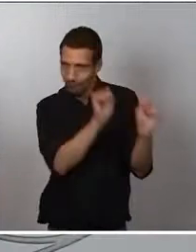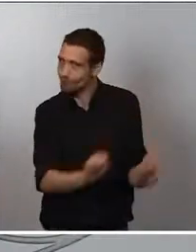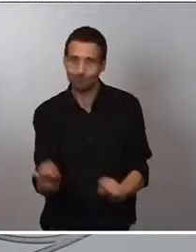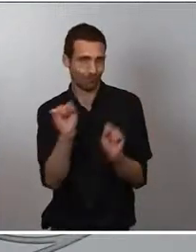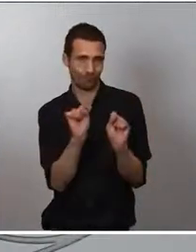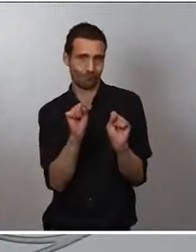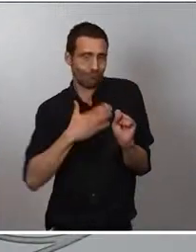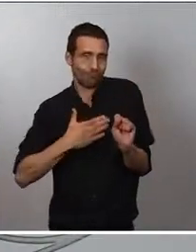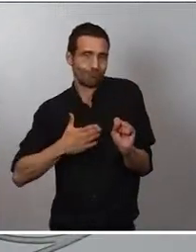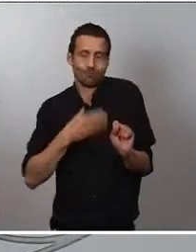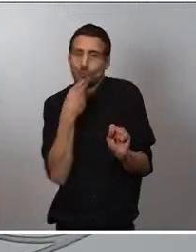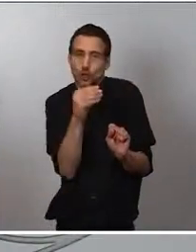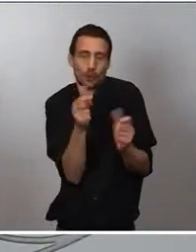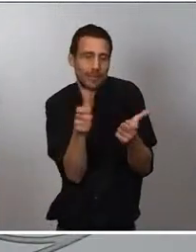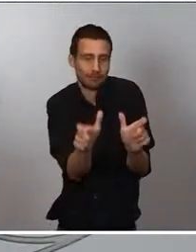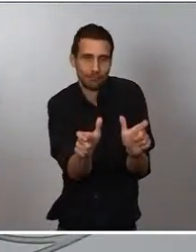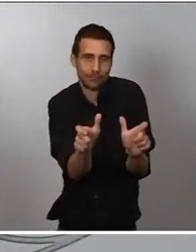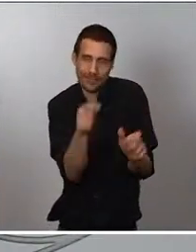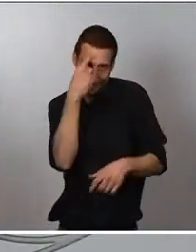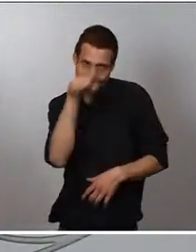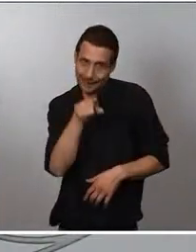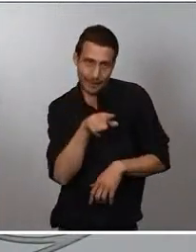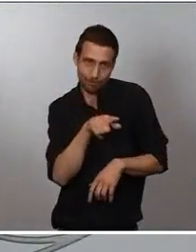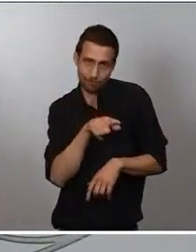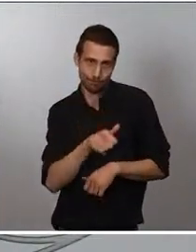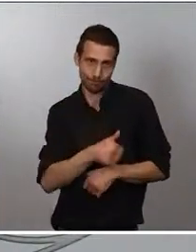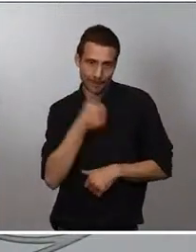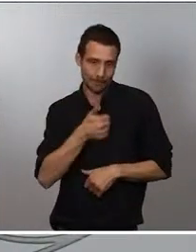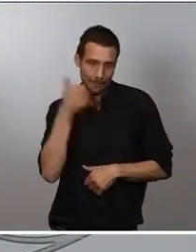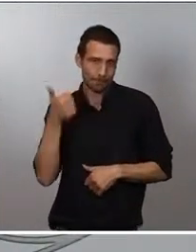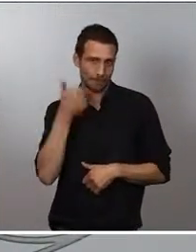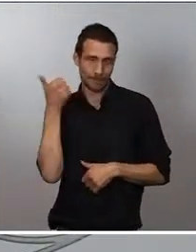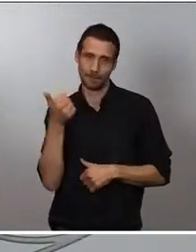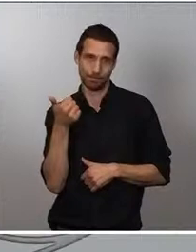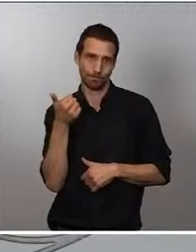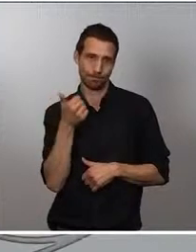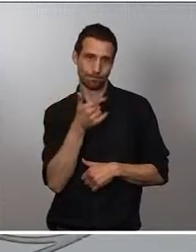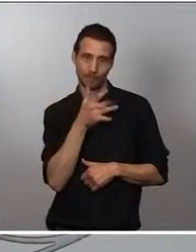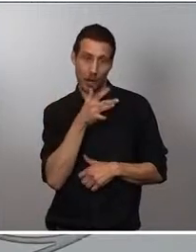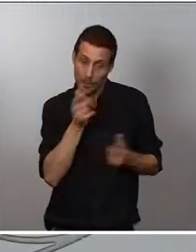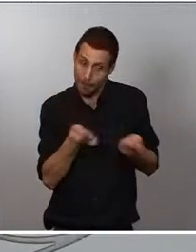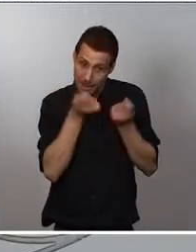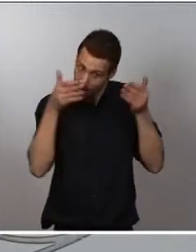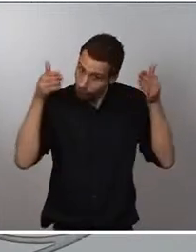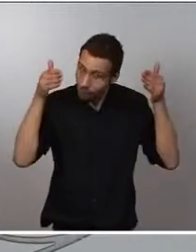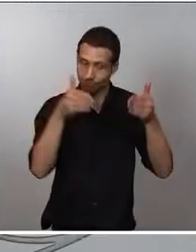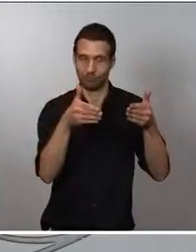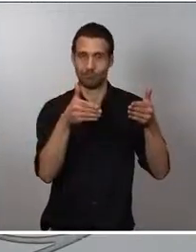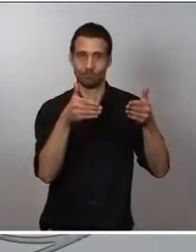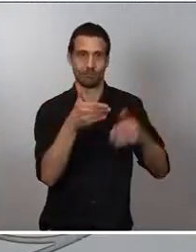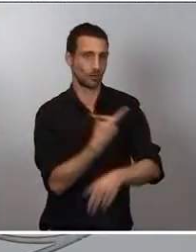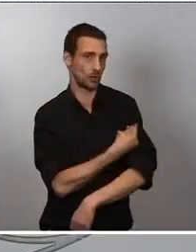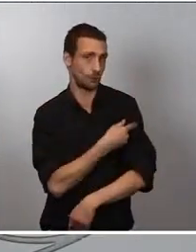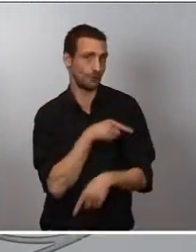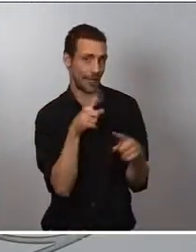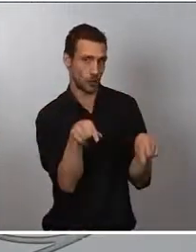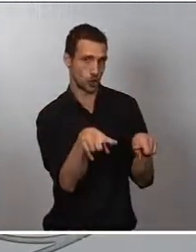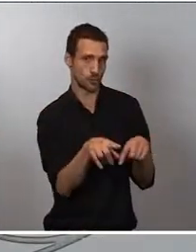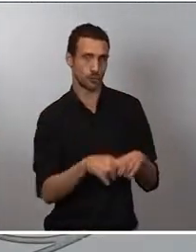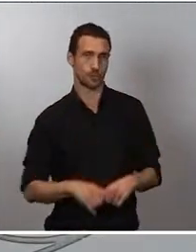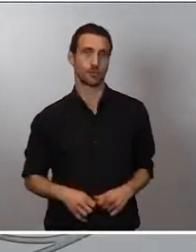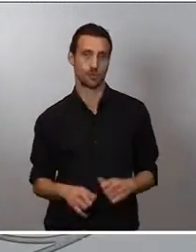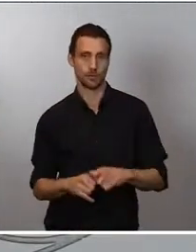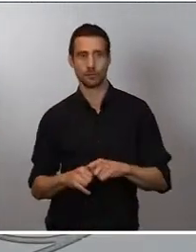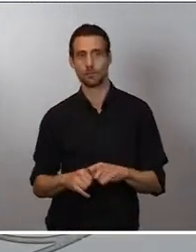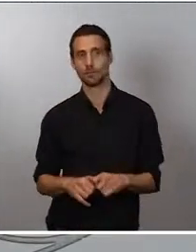saben, se está dirigiendo ahora mayoritariamente en estos momentos toda la campaña de vacunación. La llegada de vacunas esta semana va a